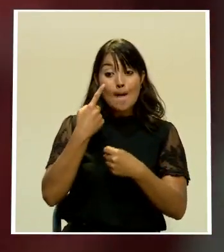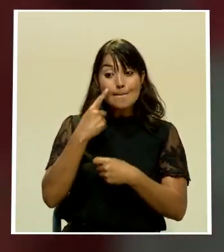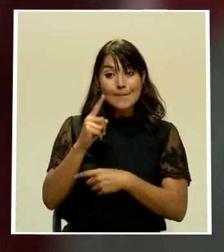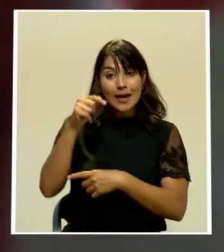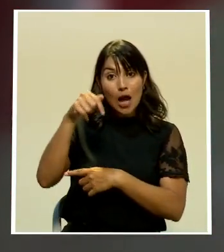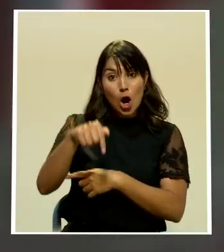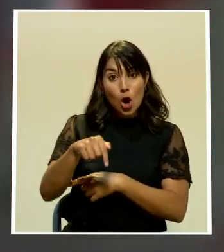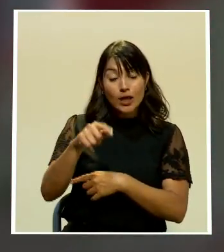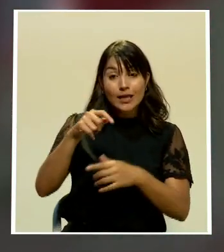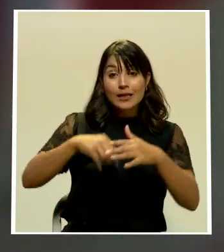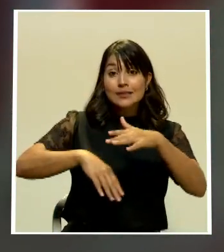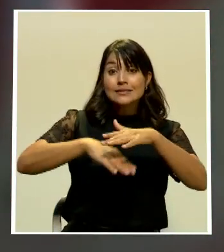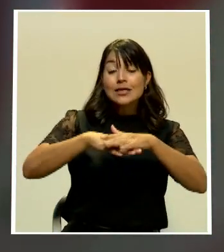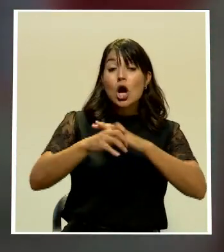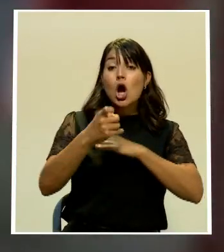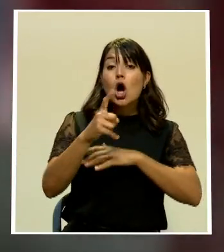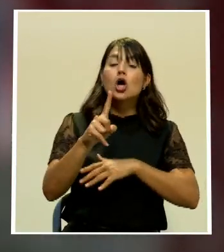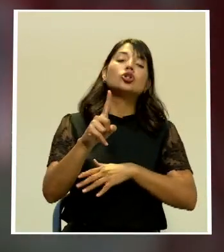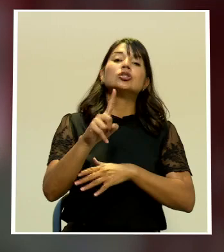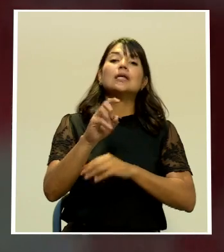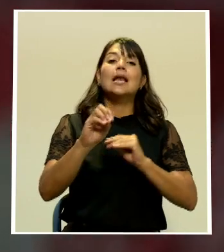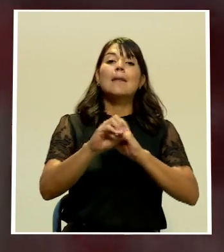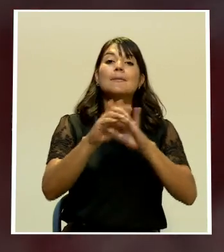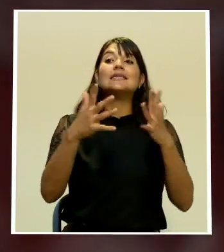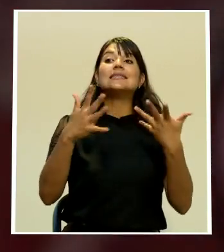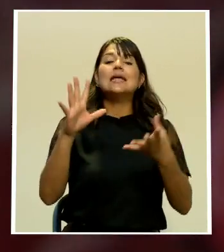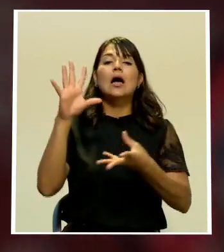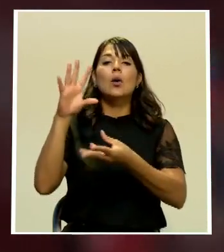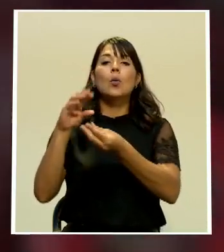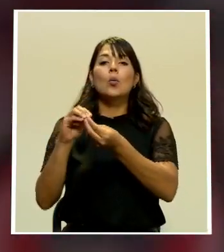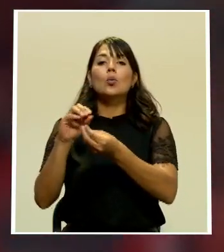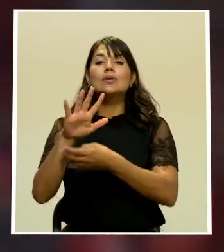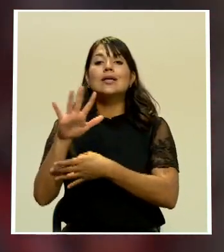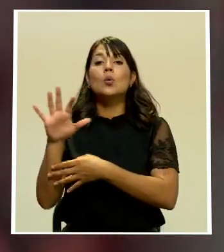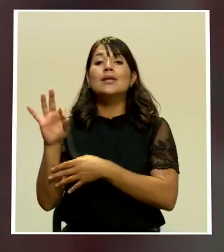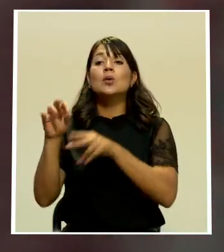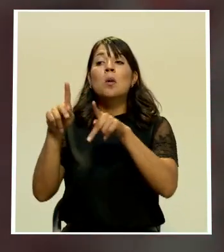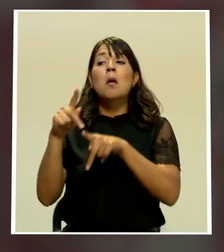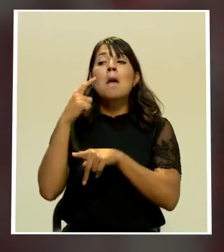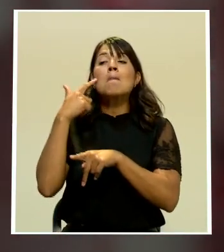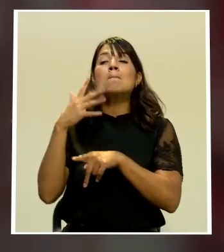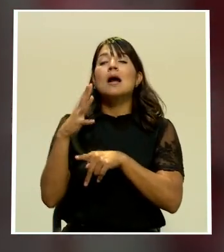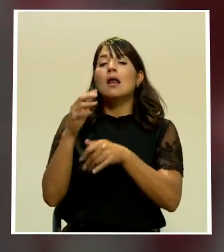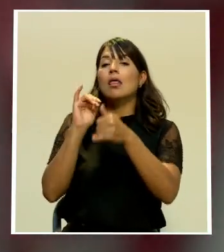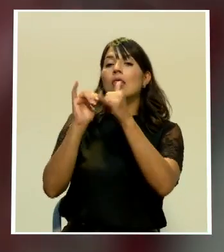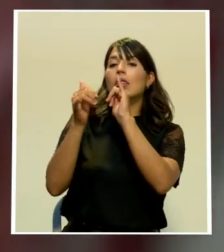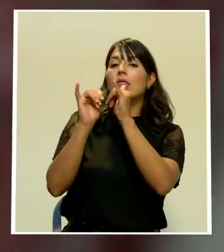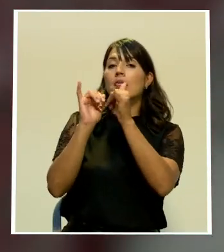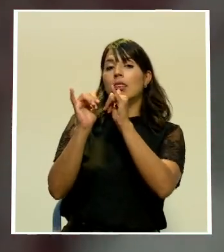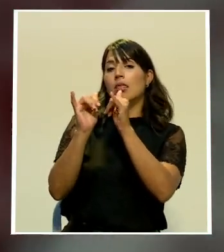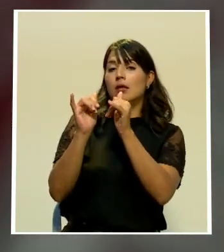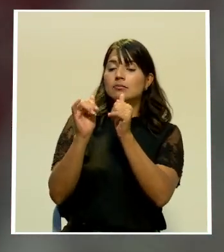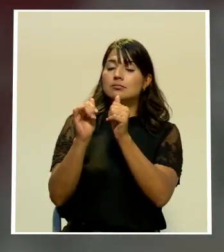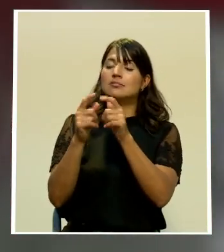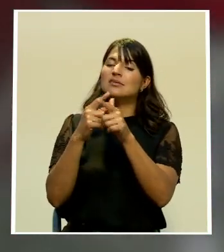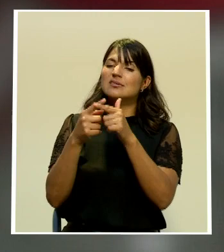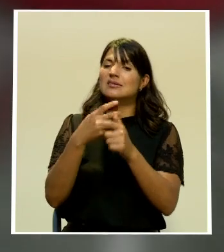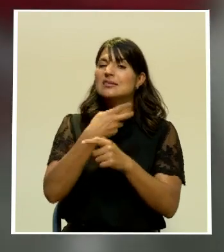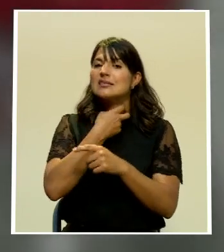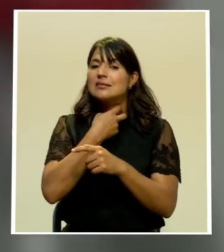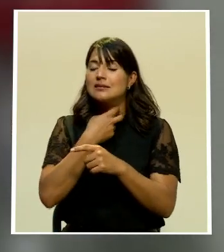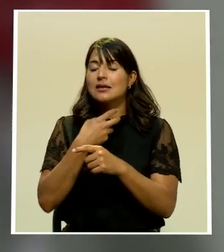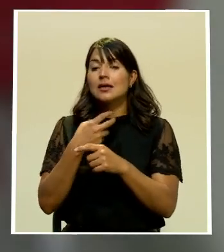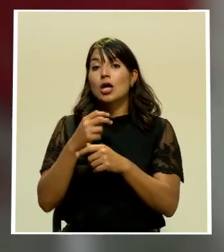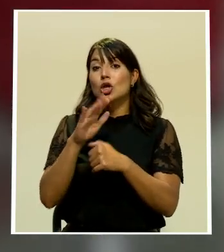también se contabilizaban 59 casos sospechosos de intoxicación por metanol todos estos